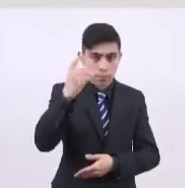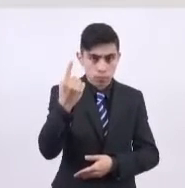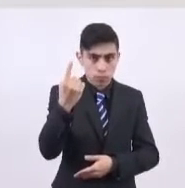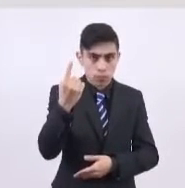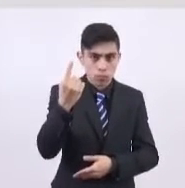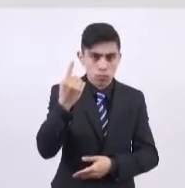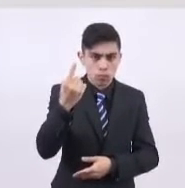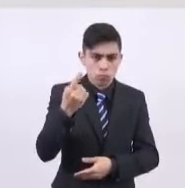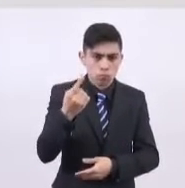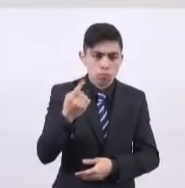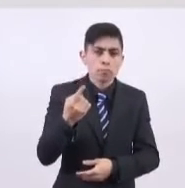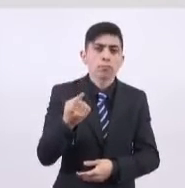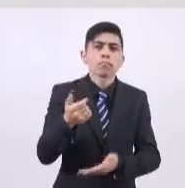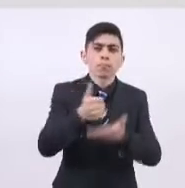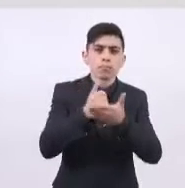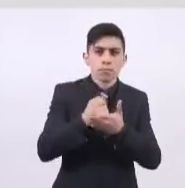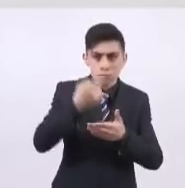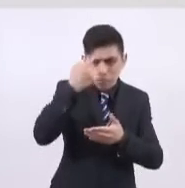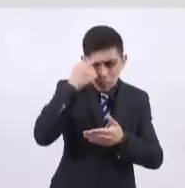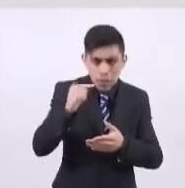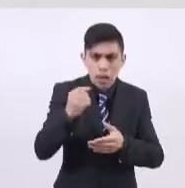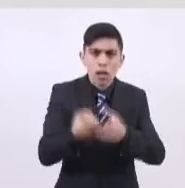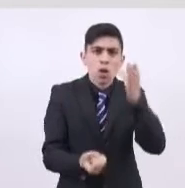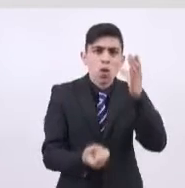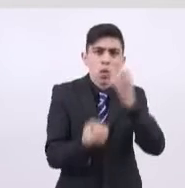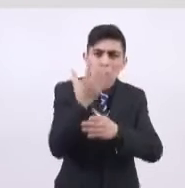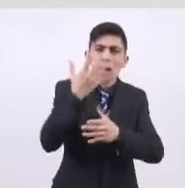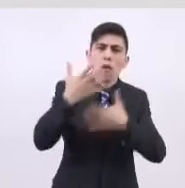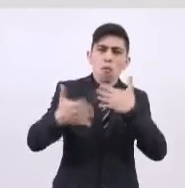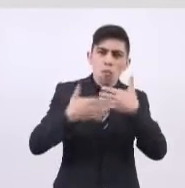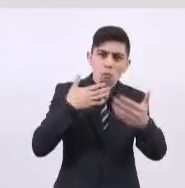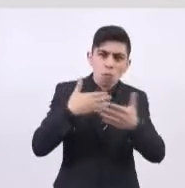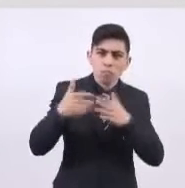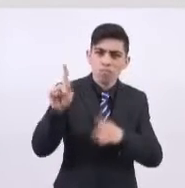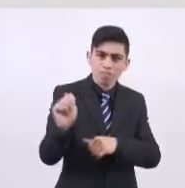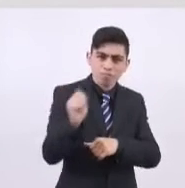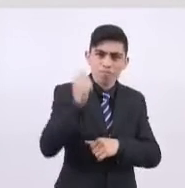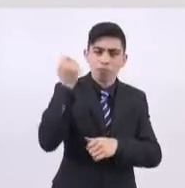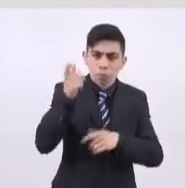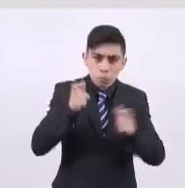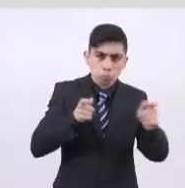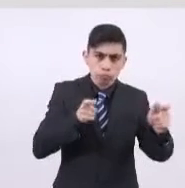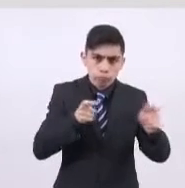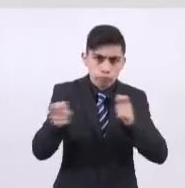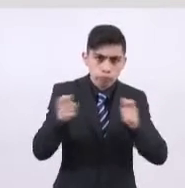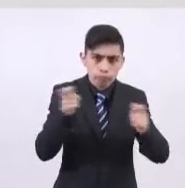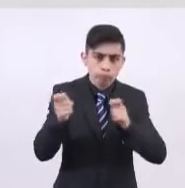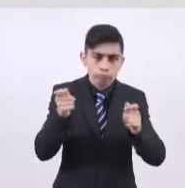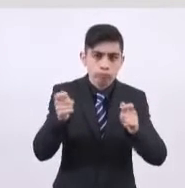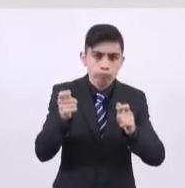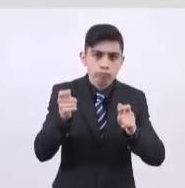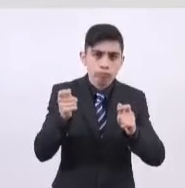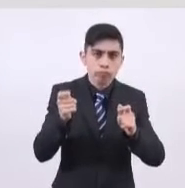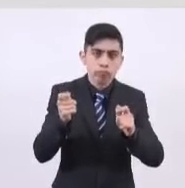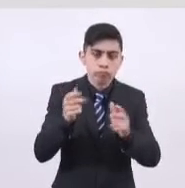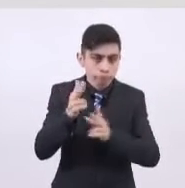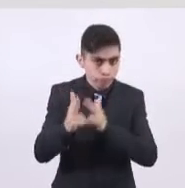permitirá implantar las más modernas y avanzadas tecnologías en el control y operación de los trenes.